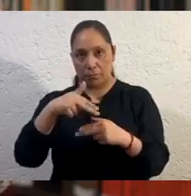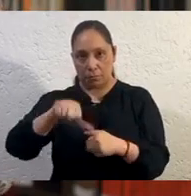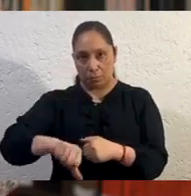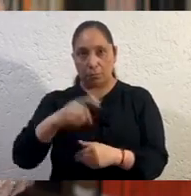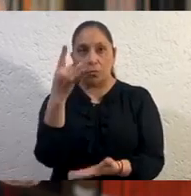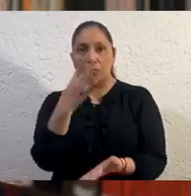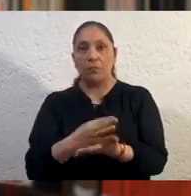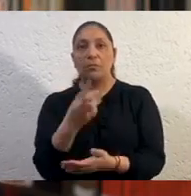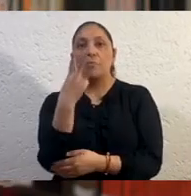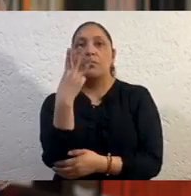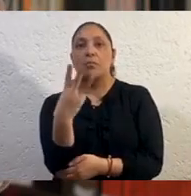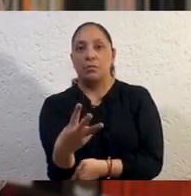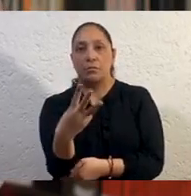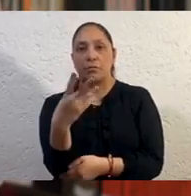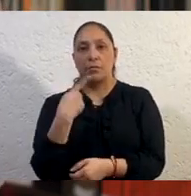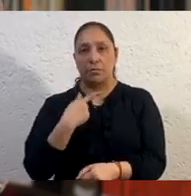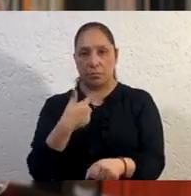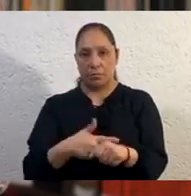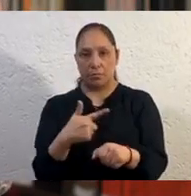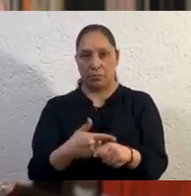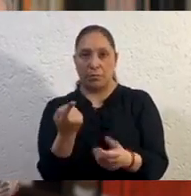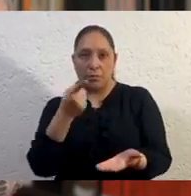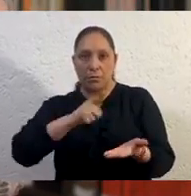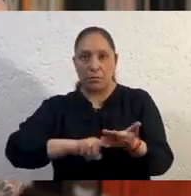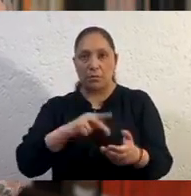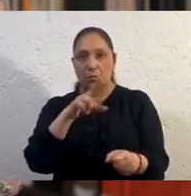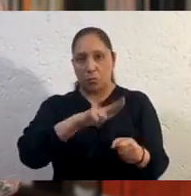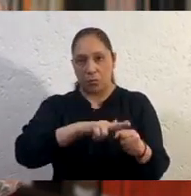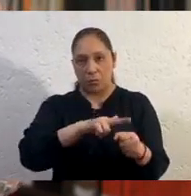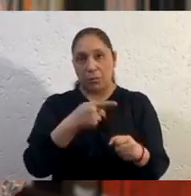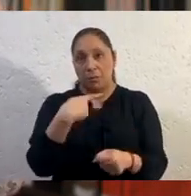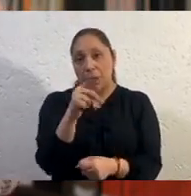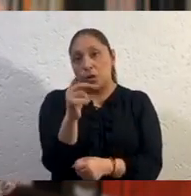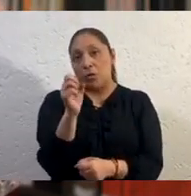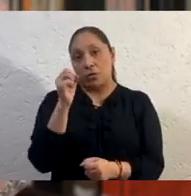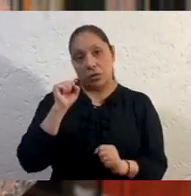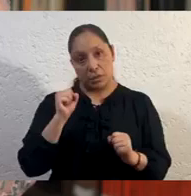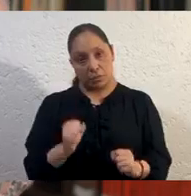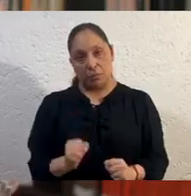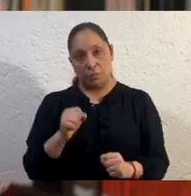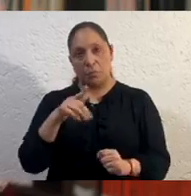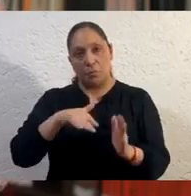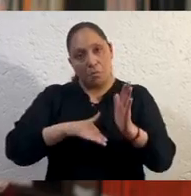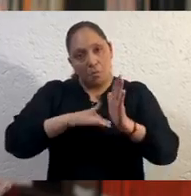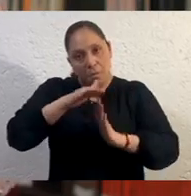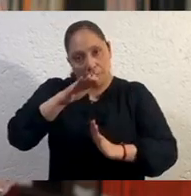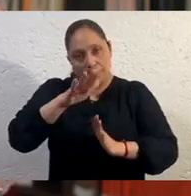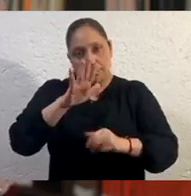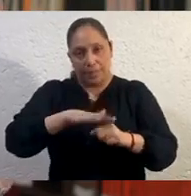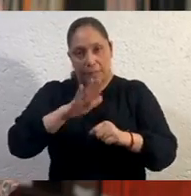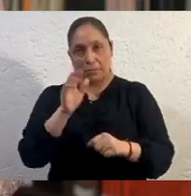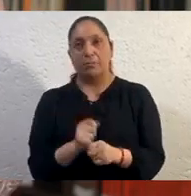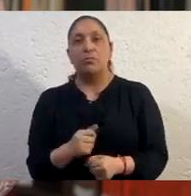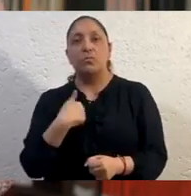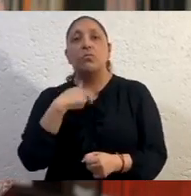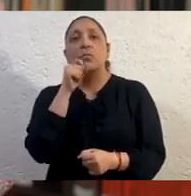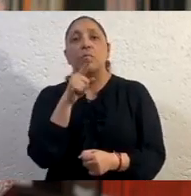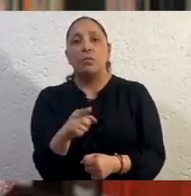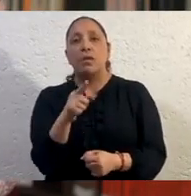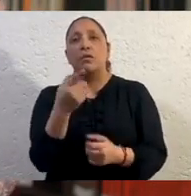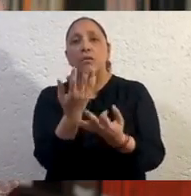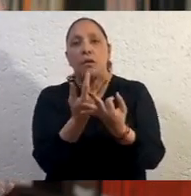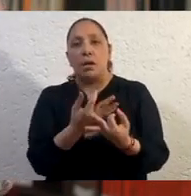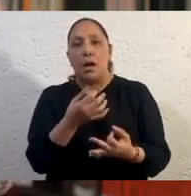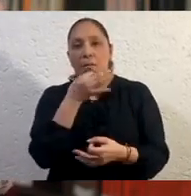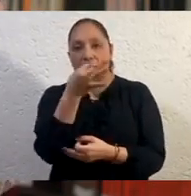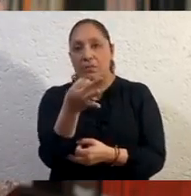pero es muy probable que esto siga aumentando. También les informo que el abasto de la ciudad está garantizado. No vamos